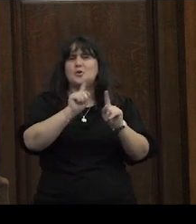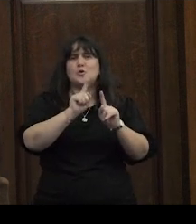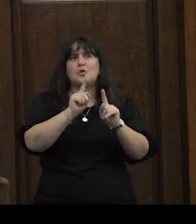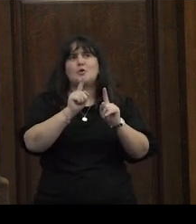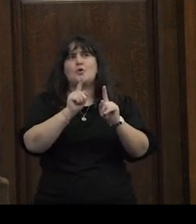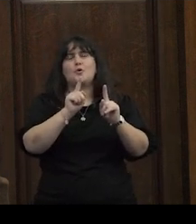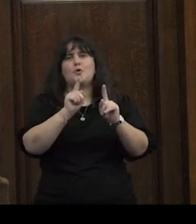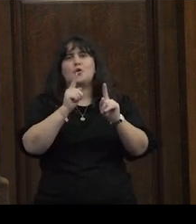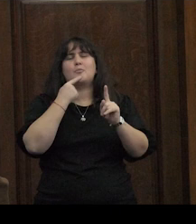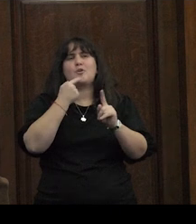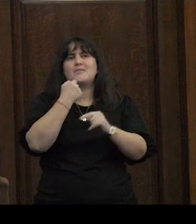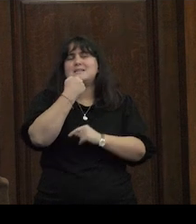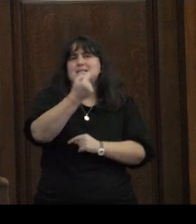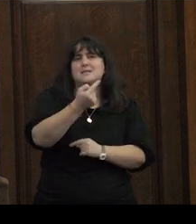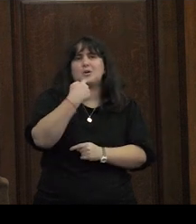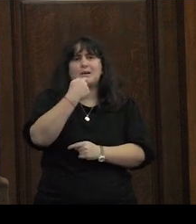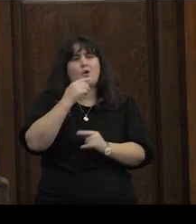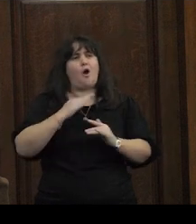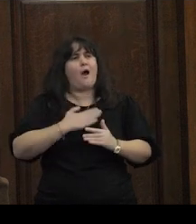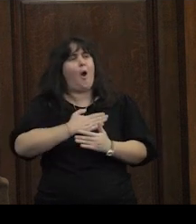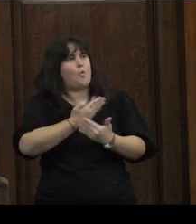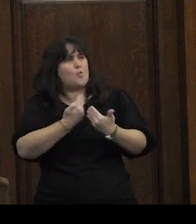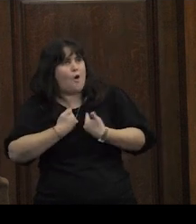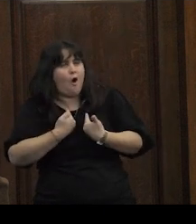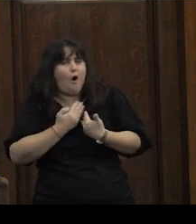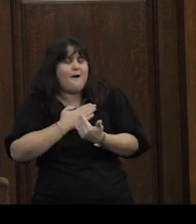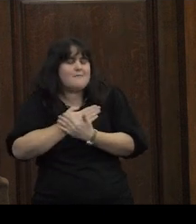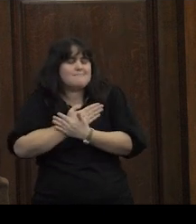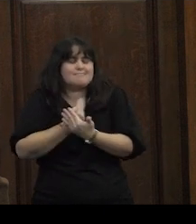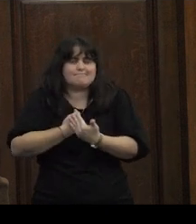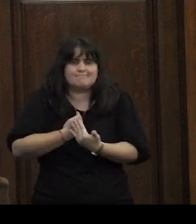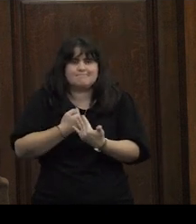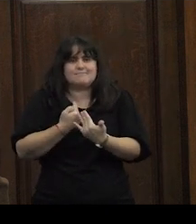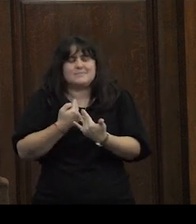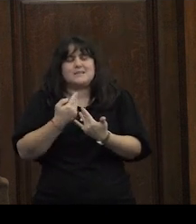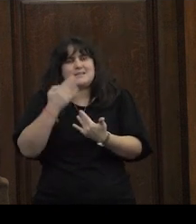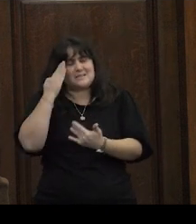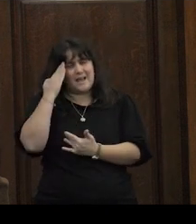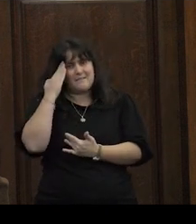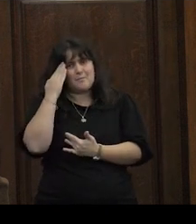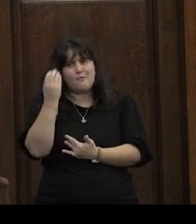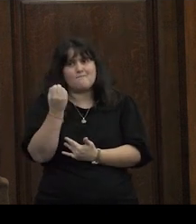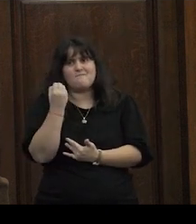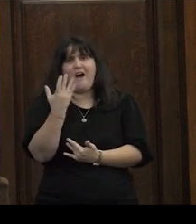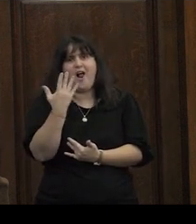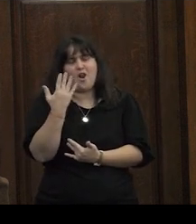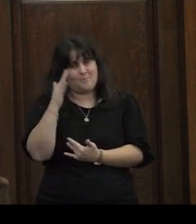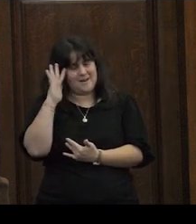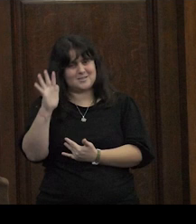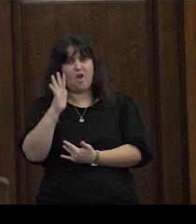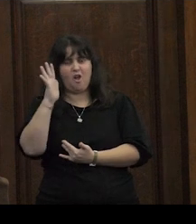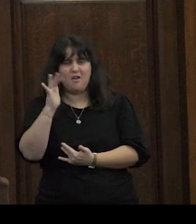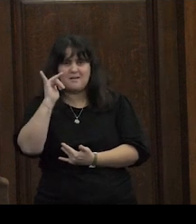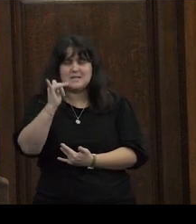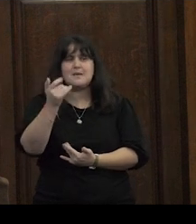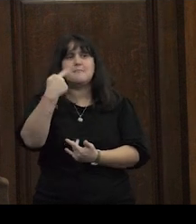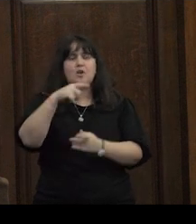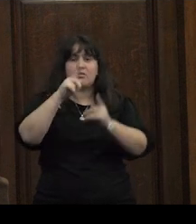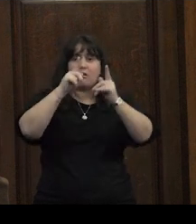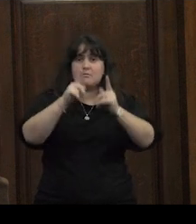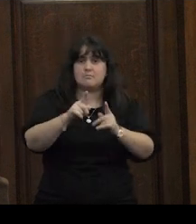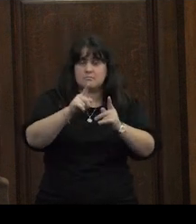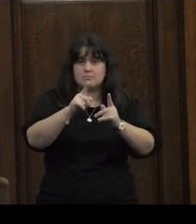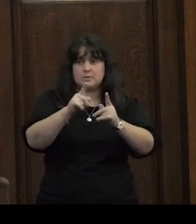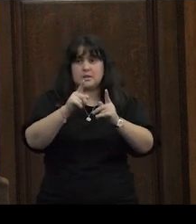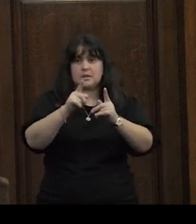trata de tirar por la borda categorías como autoestima o amor propio que sabemos que son muy caras a la psicología pero